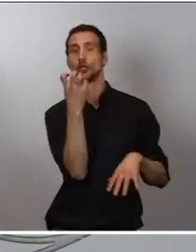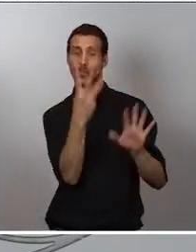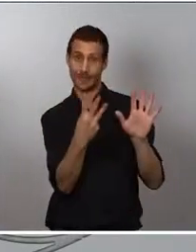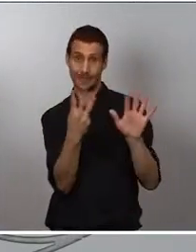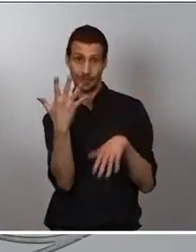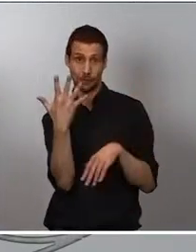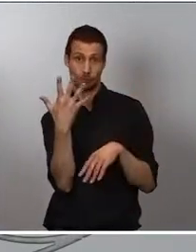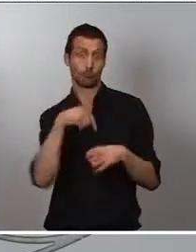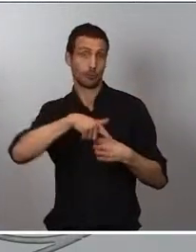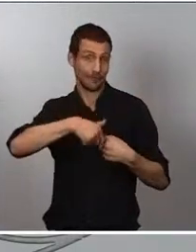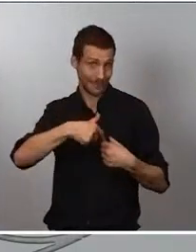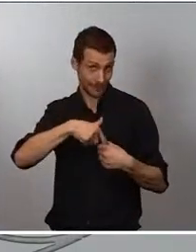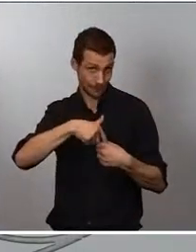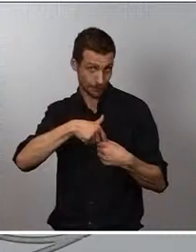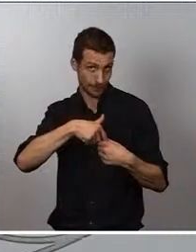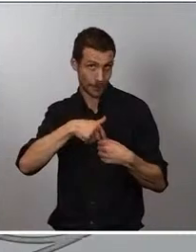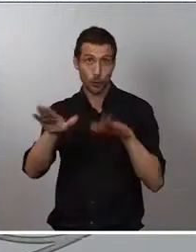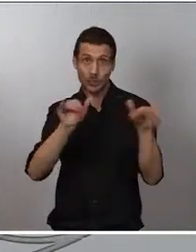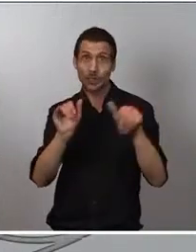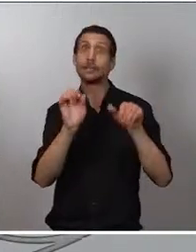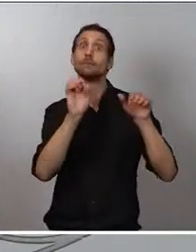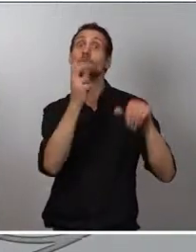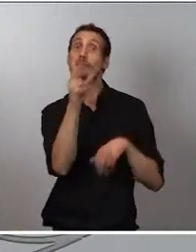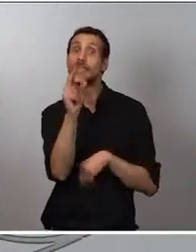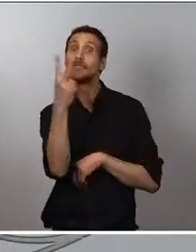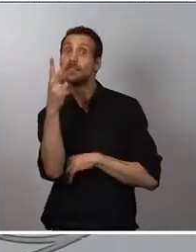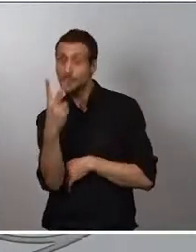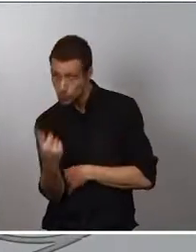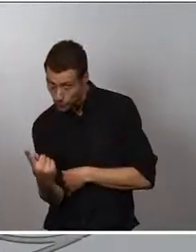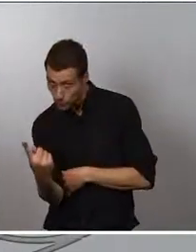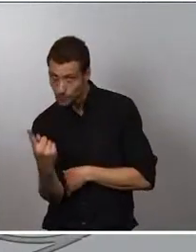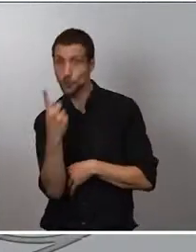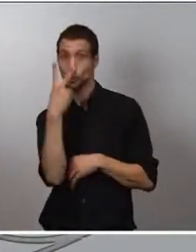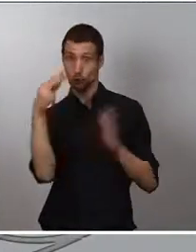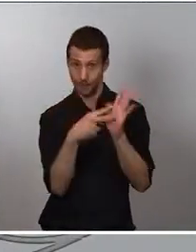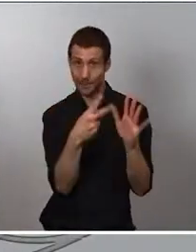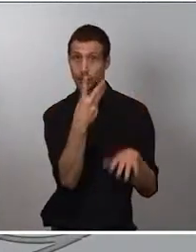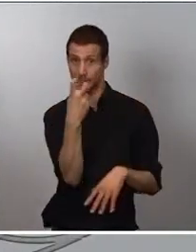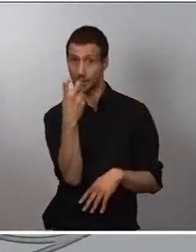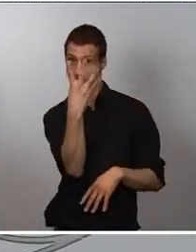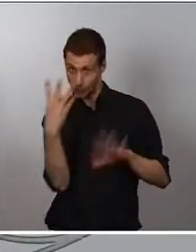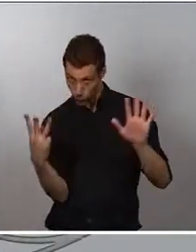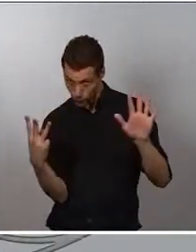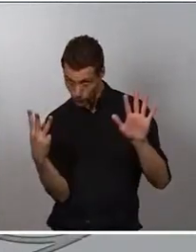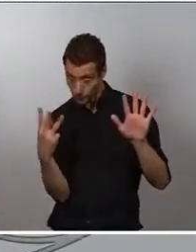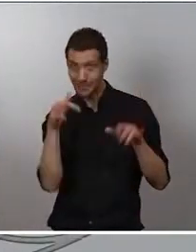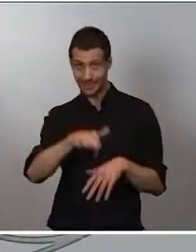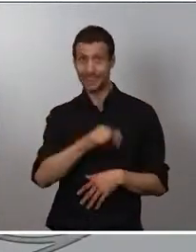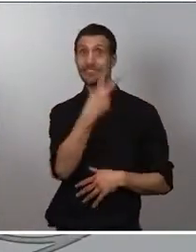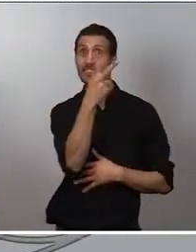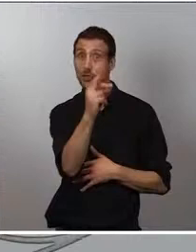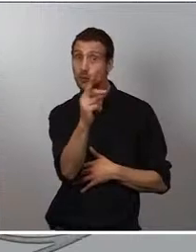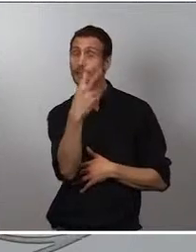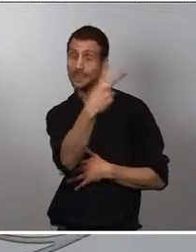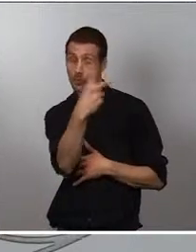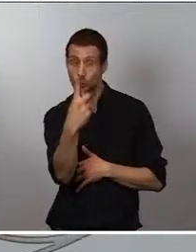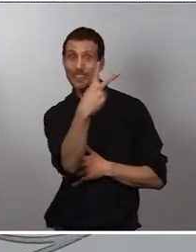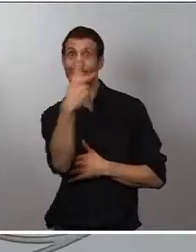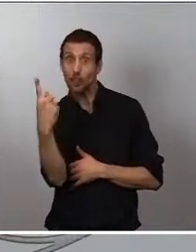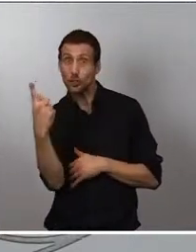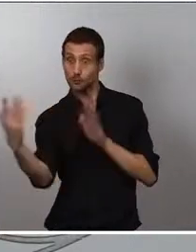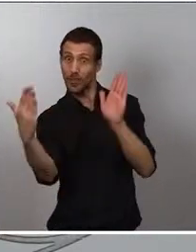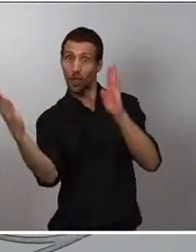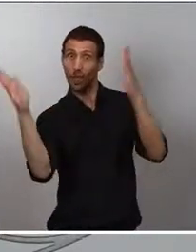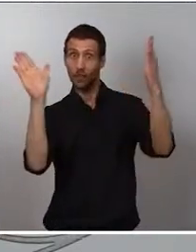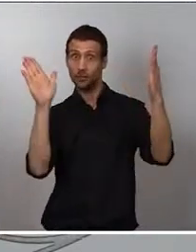-21 10.248 y en esta, que tiene que ver con el periodo 21-22, volvemos a incrementar la oferta